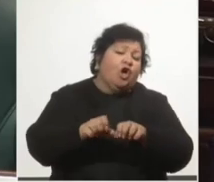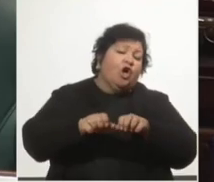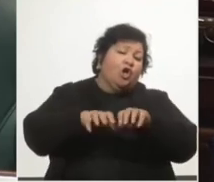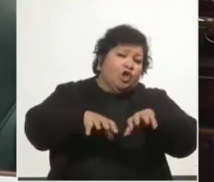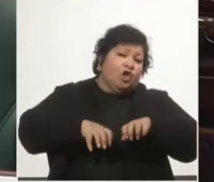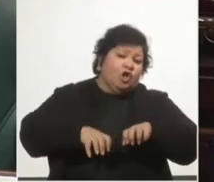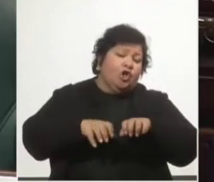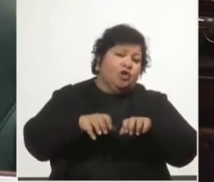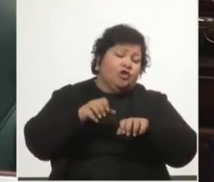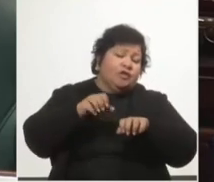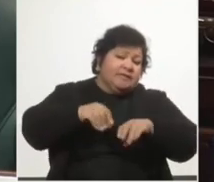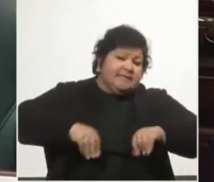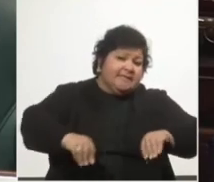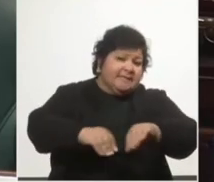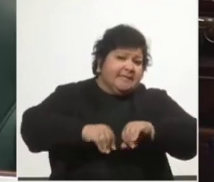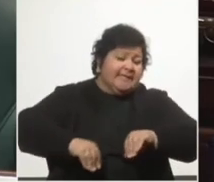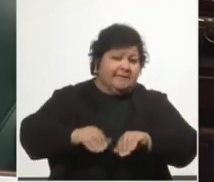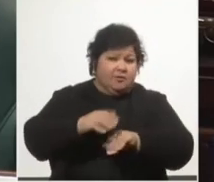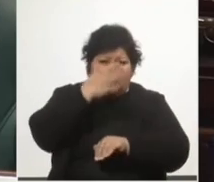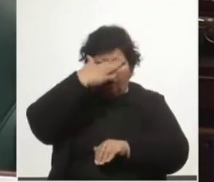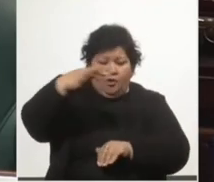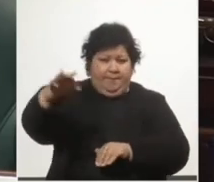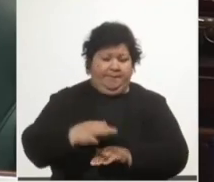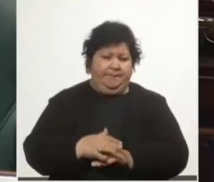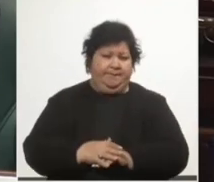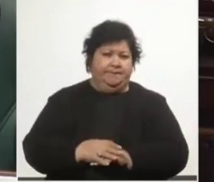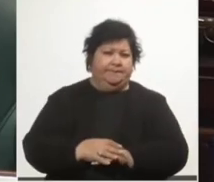recursos para la política de colonización.